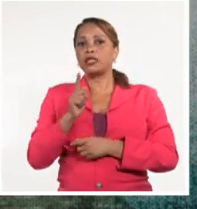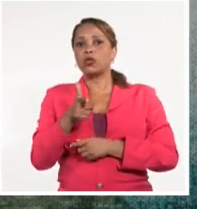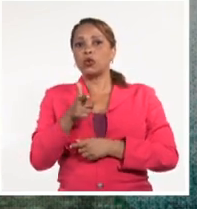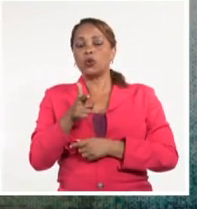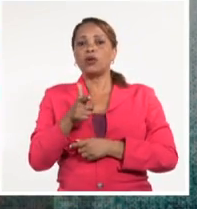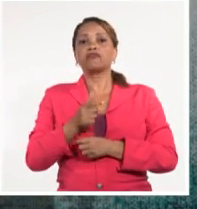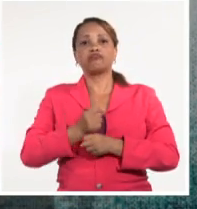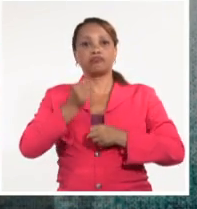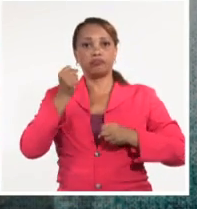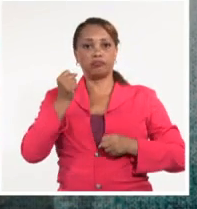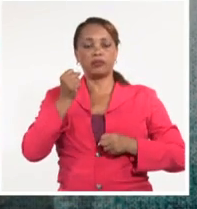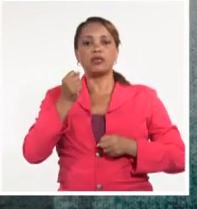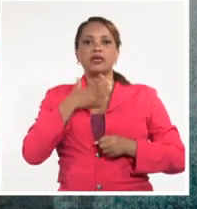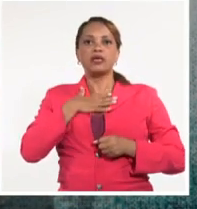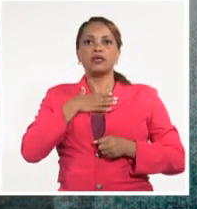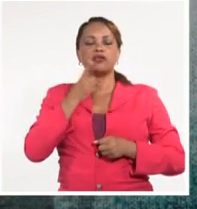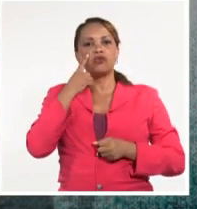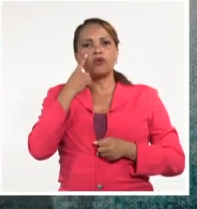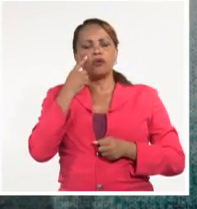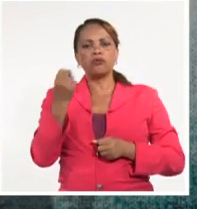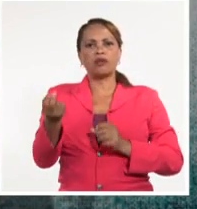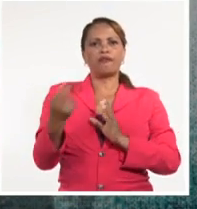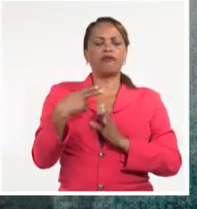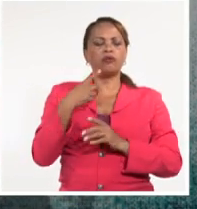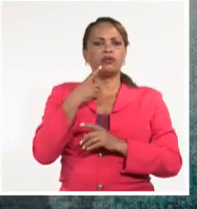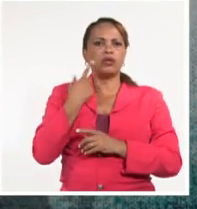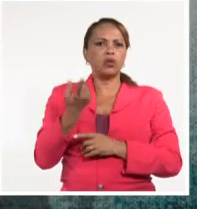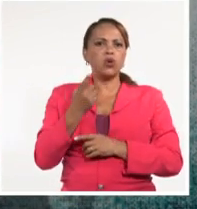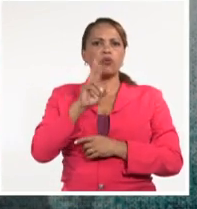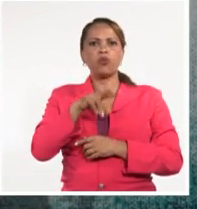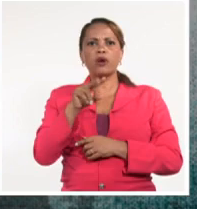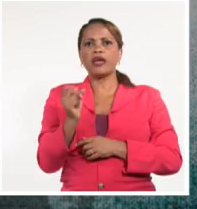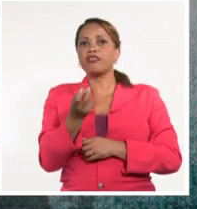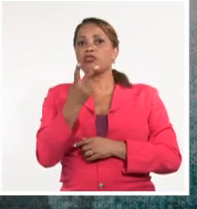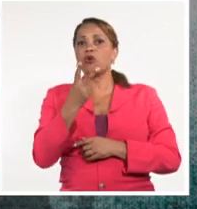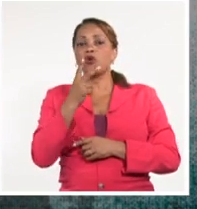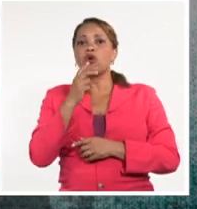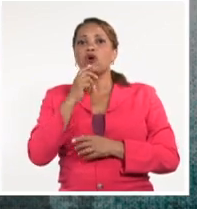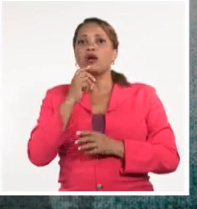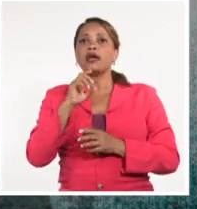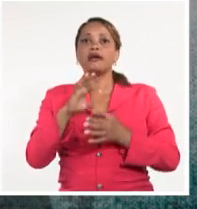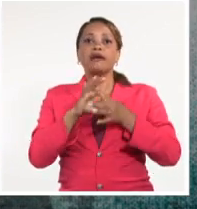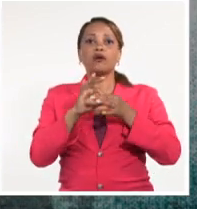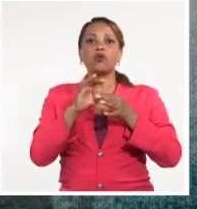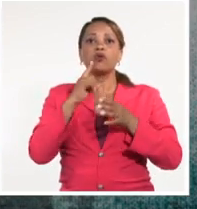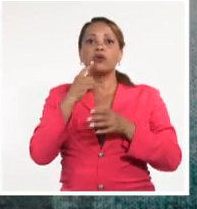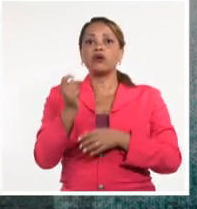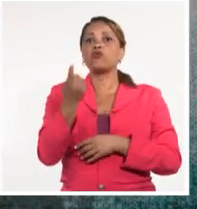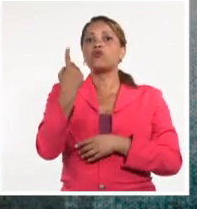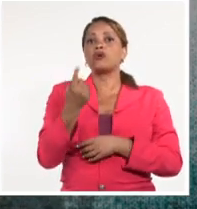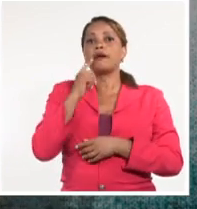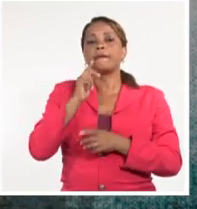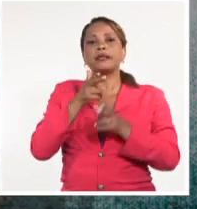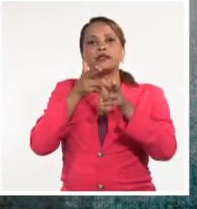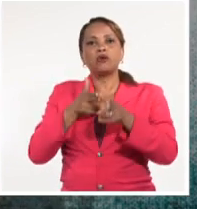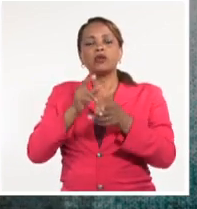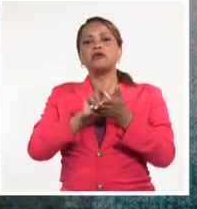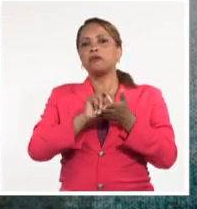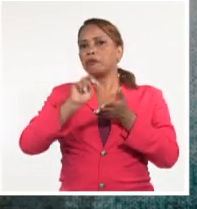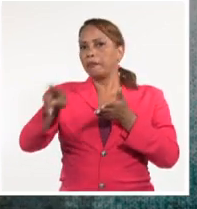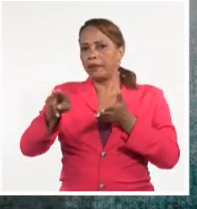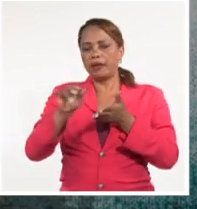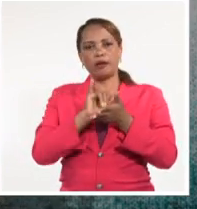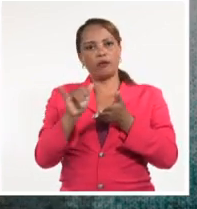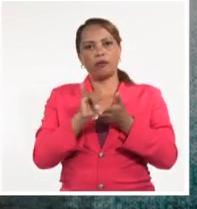-47. Al ver que él me envió esa foto, yo busqué dos fotos en Google de una pistola y de varios armamentos y se las envié también.